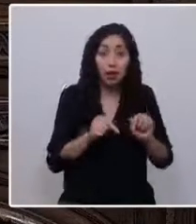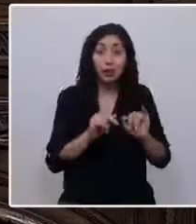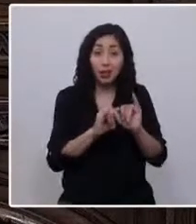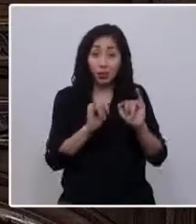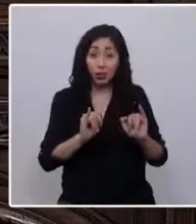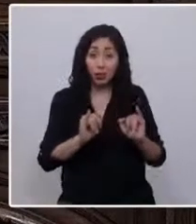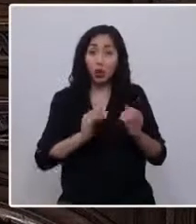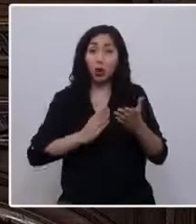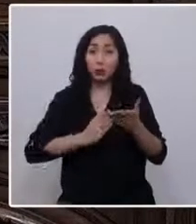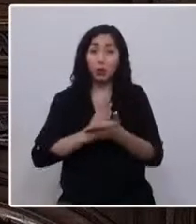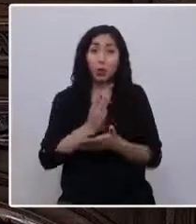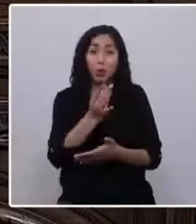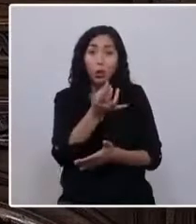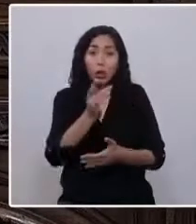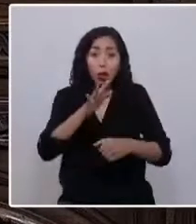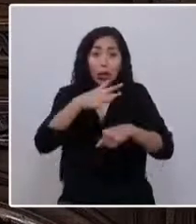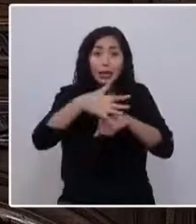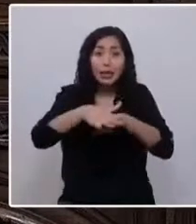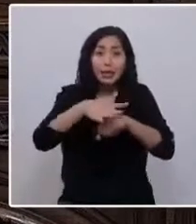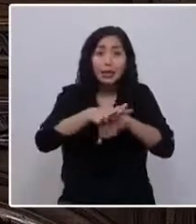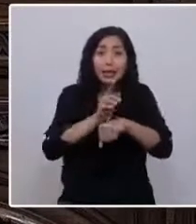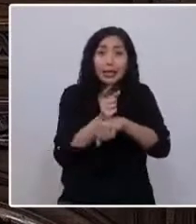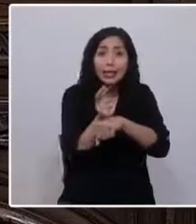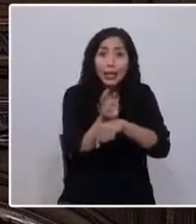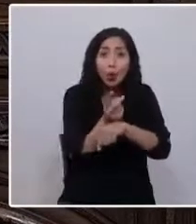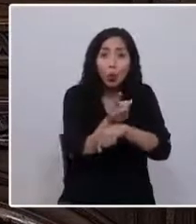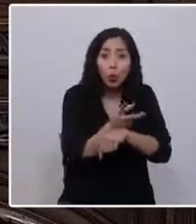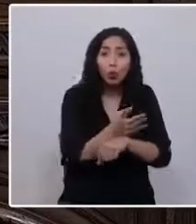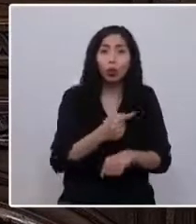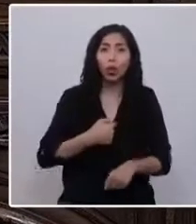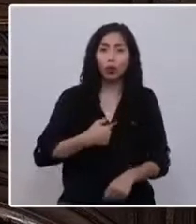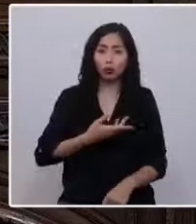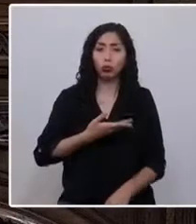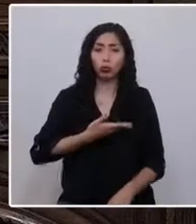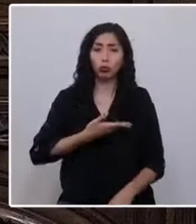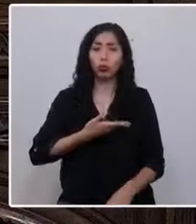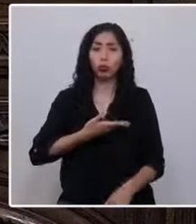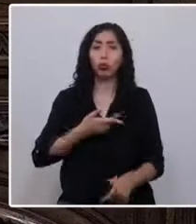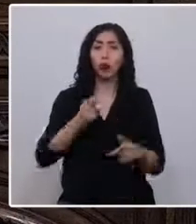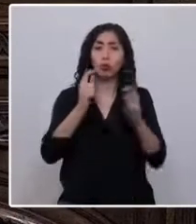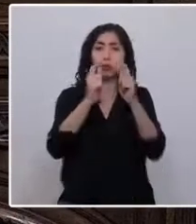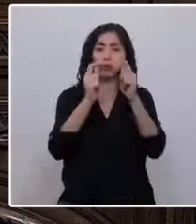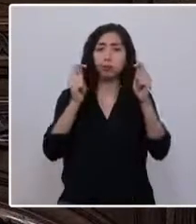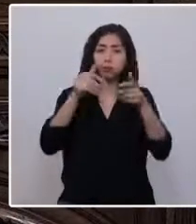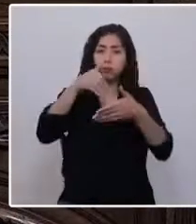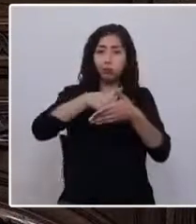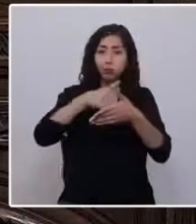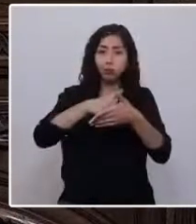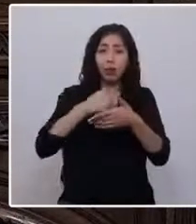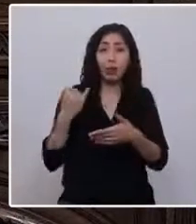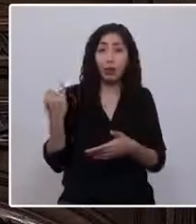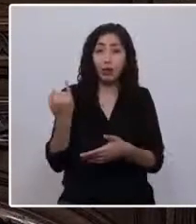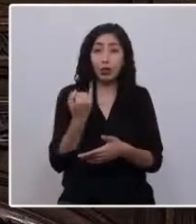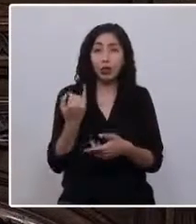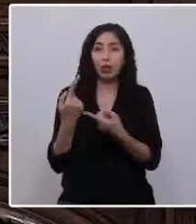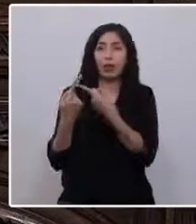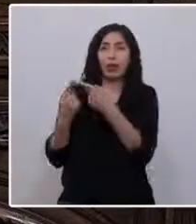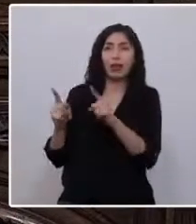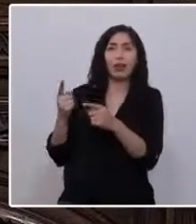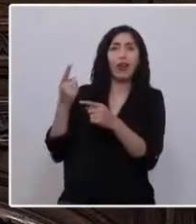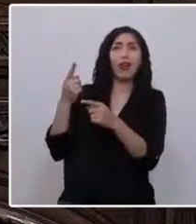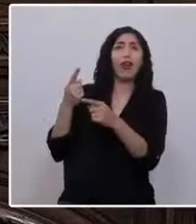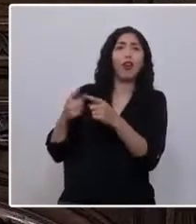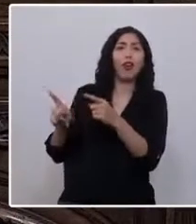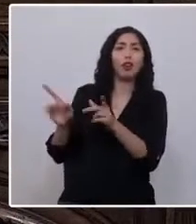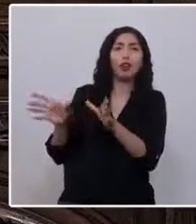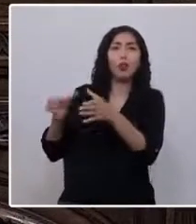15 segundos que tuve en la franja electoral como candidata independiente, a diferencia de los varios minutos que tuvieron los miembros de partidos